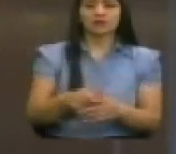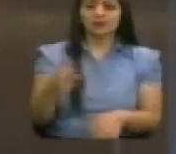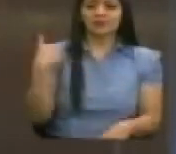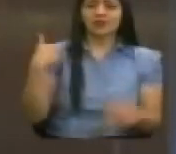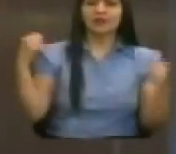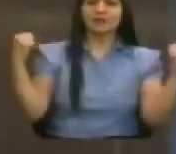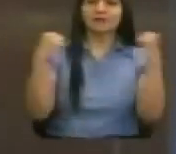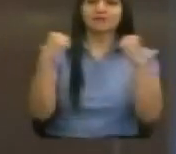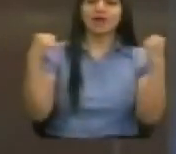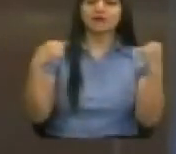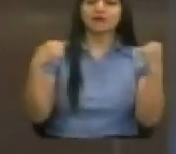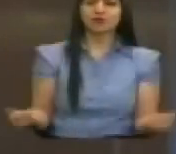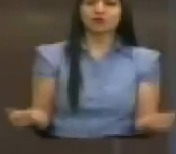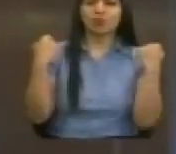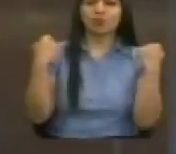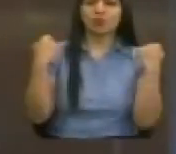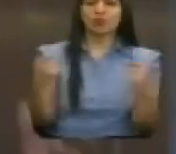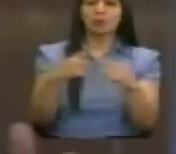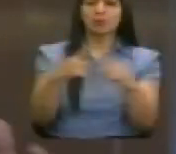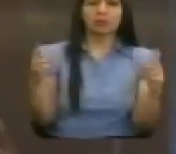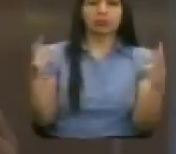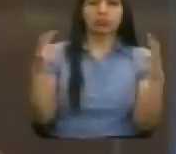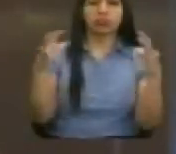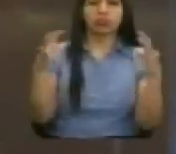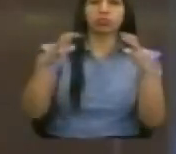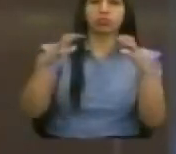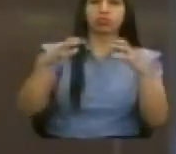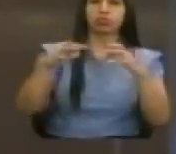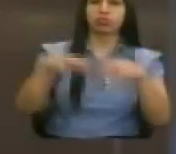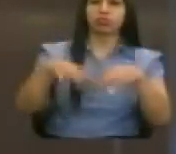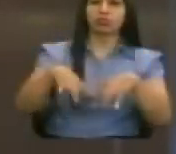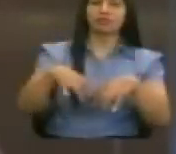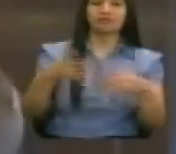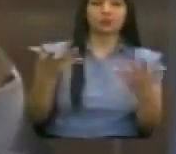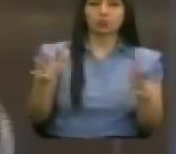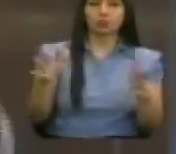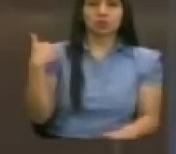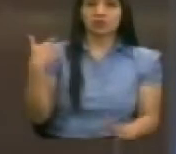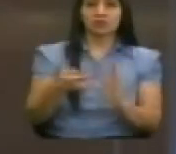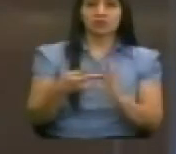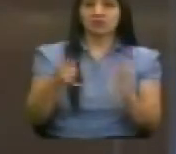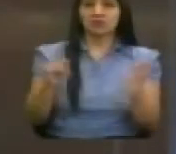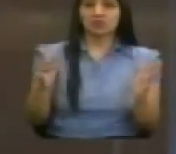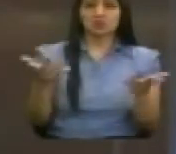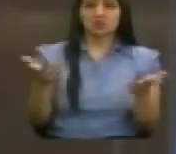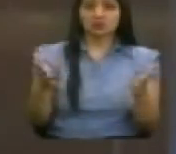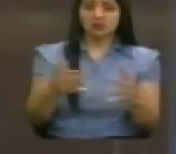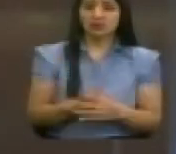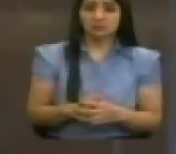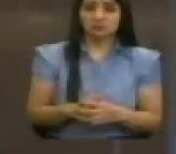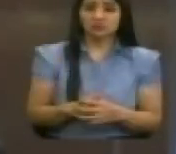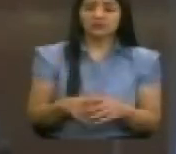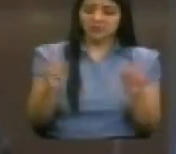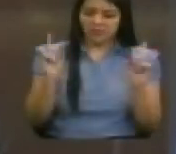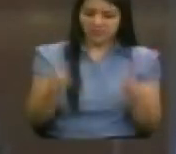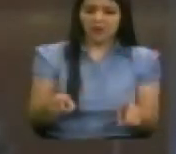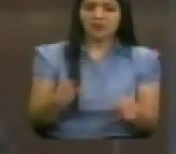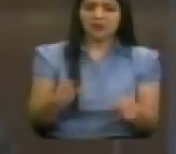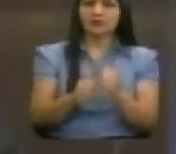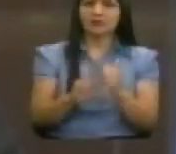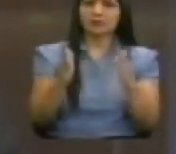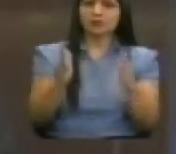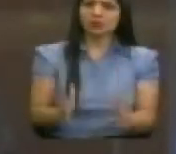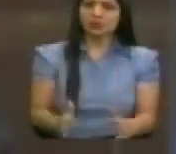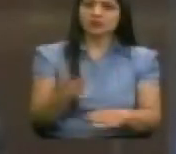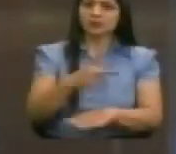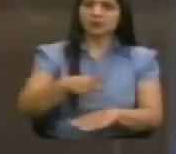que casi carece de todos los elementos de la tecnología moderna que debería tener pesas y